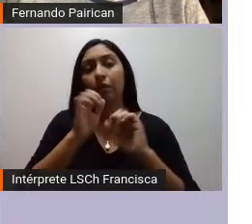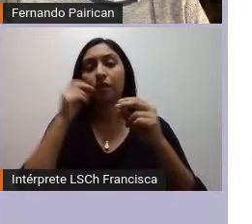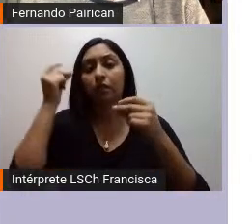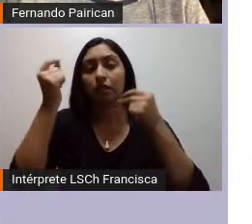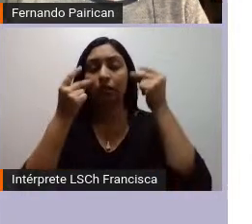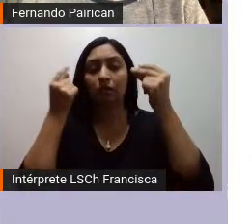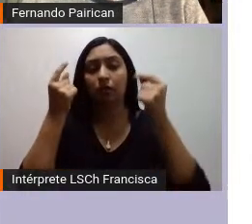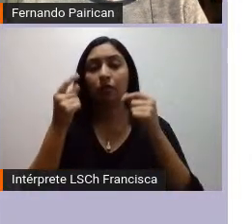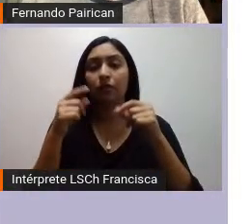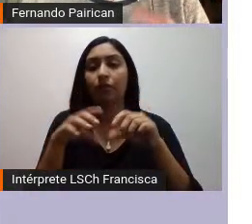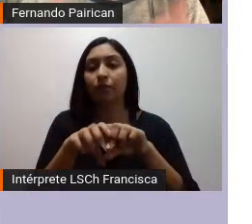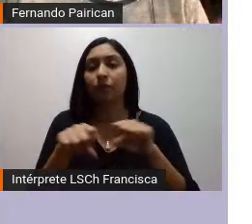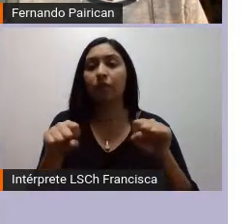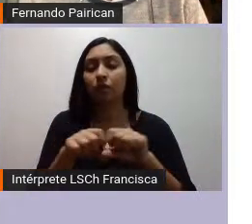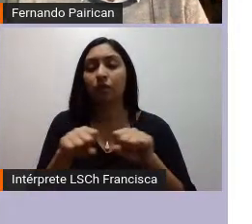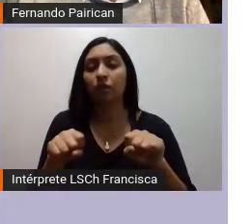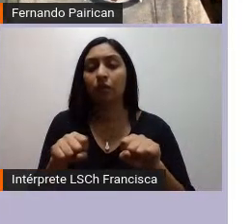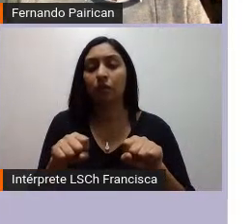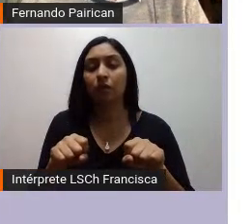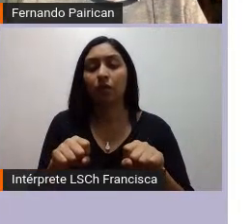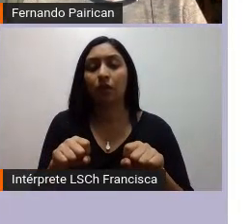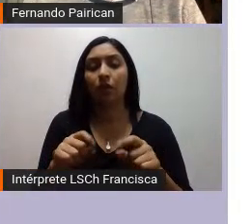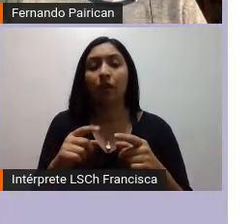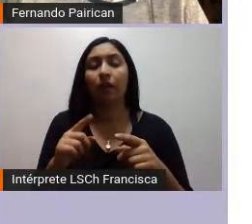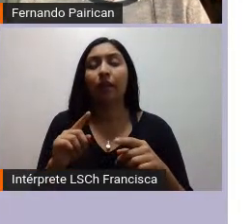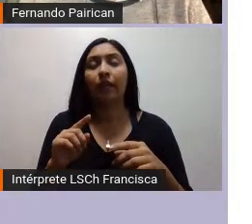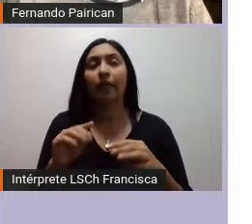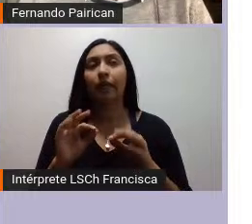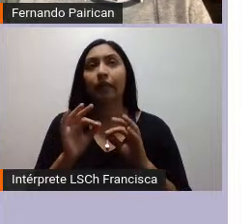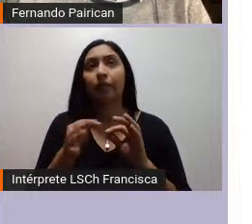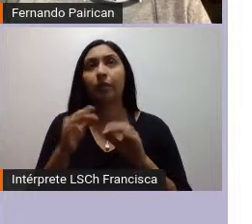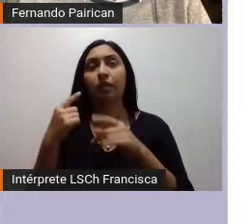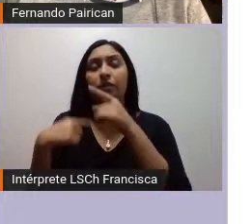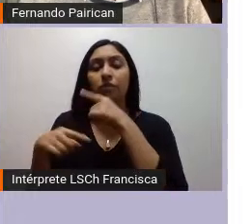una interpretación de la historia